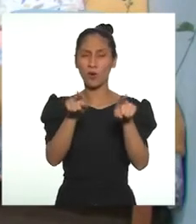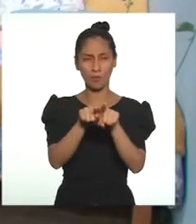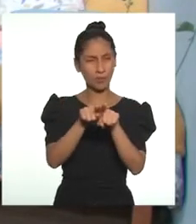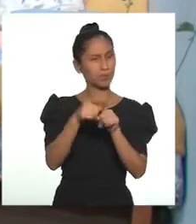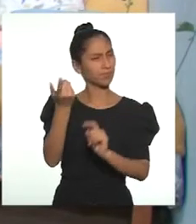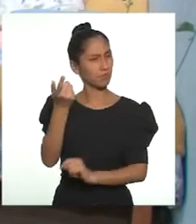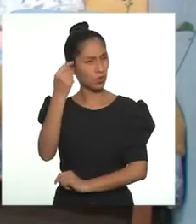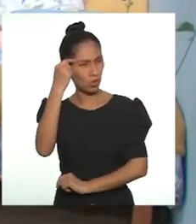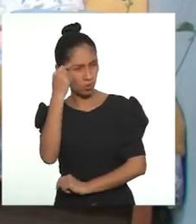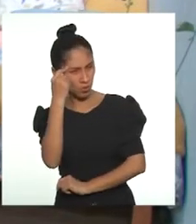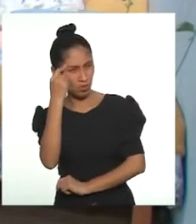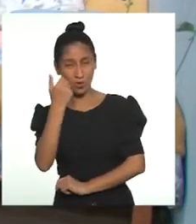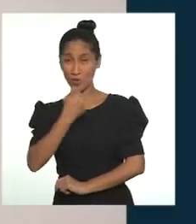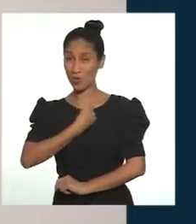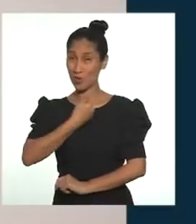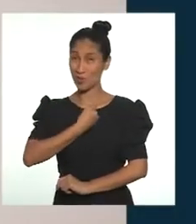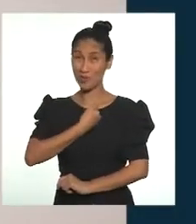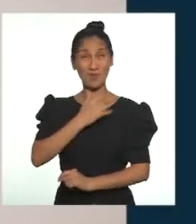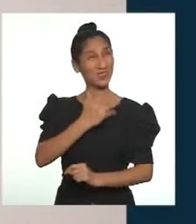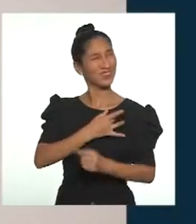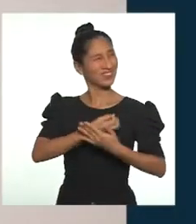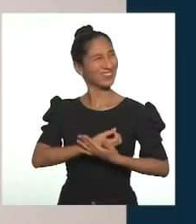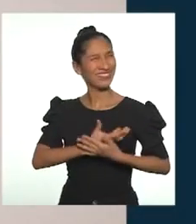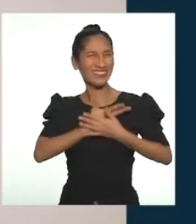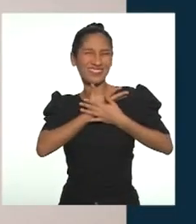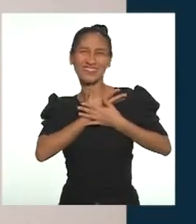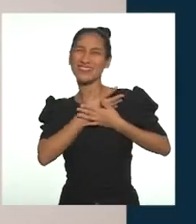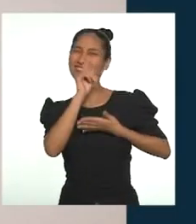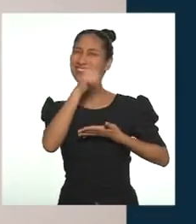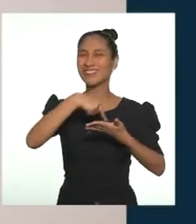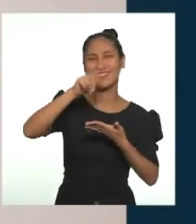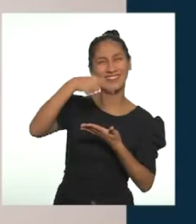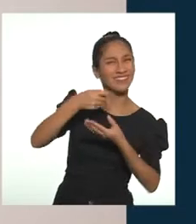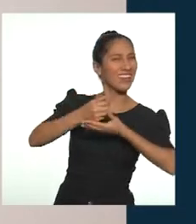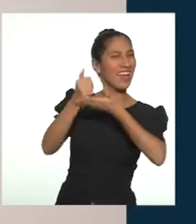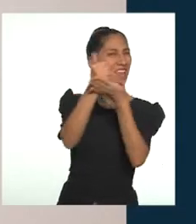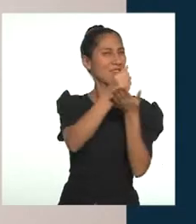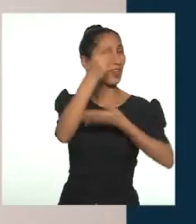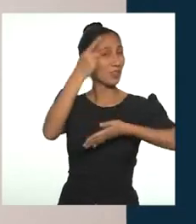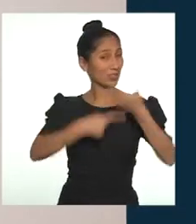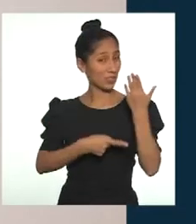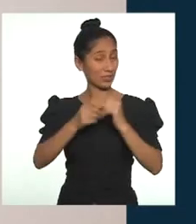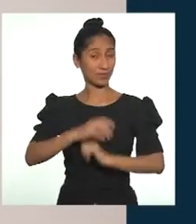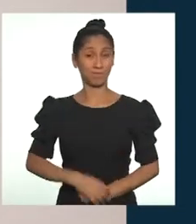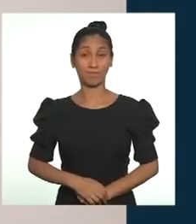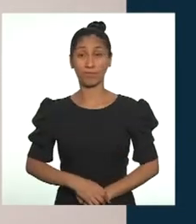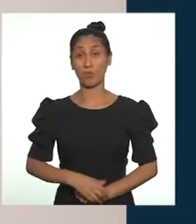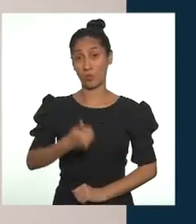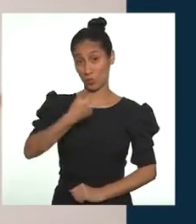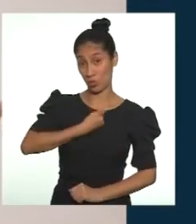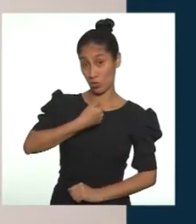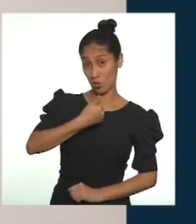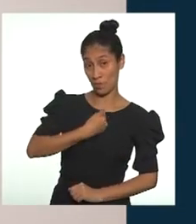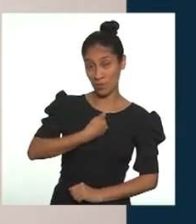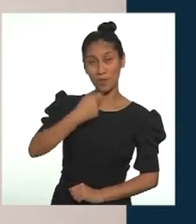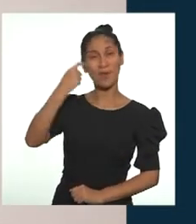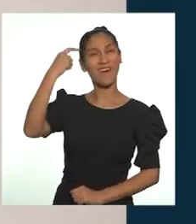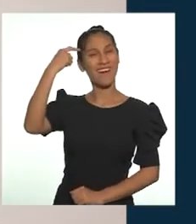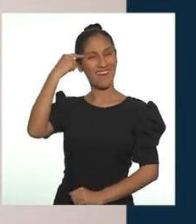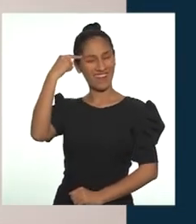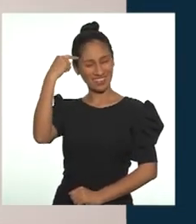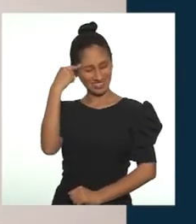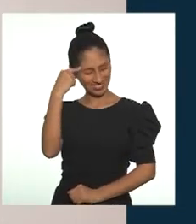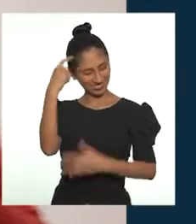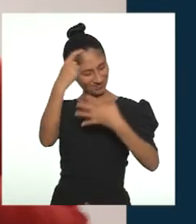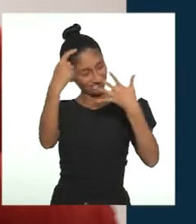de lograr aceptarnos y querernos? Hay resultados muy positivos luego que nosotros empecemos a trabajar con nuestra adecuada